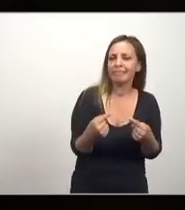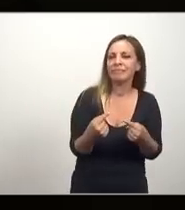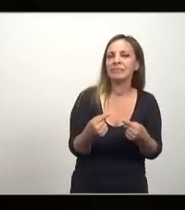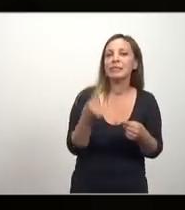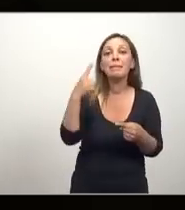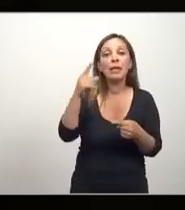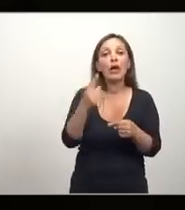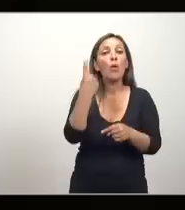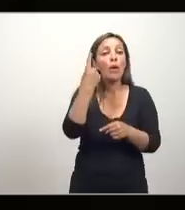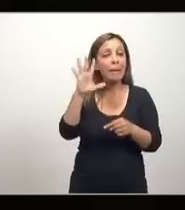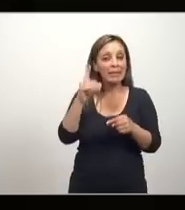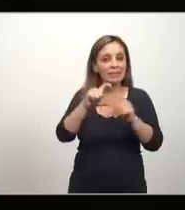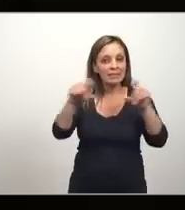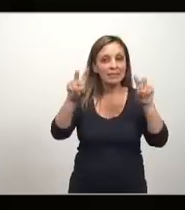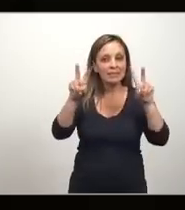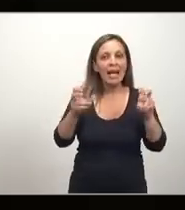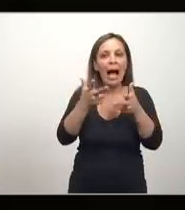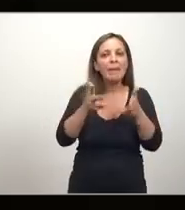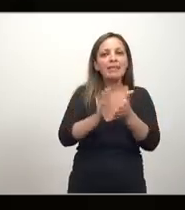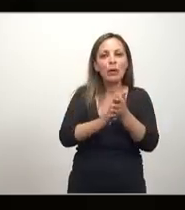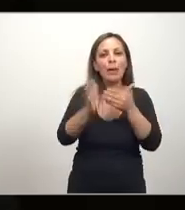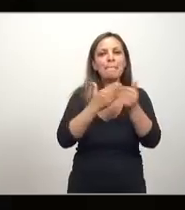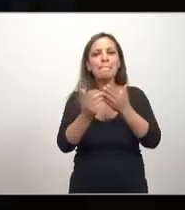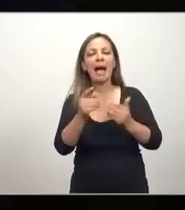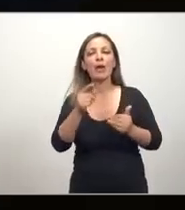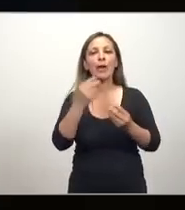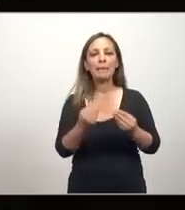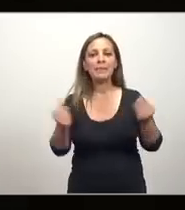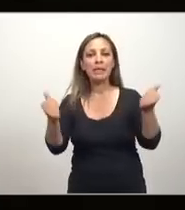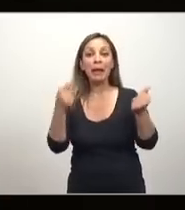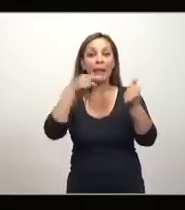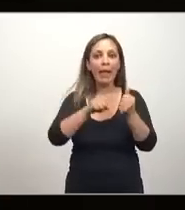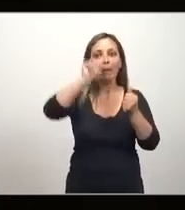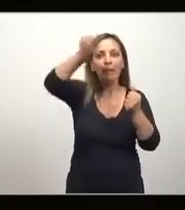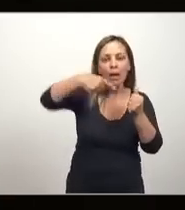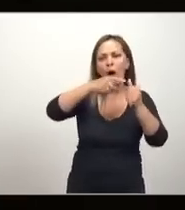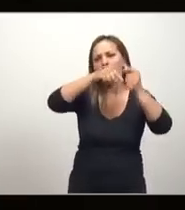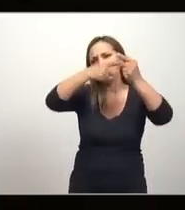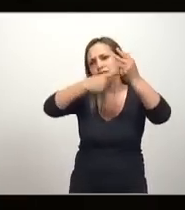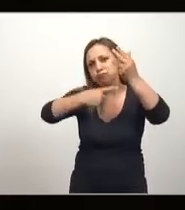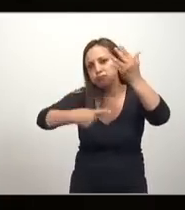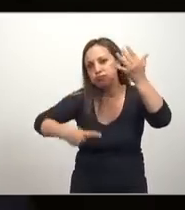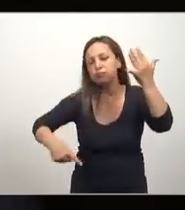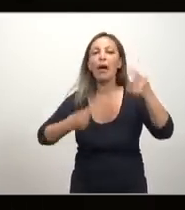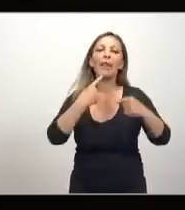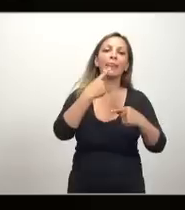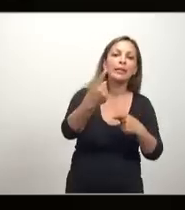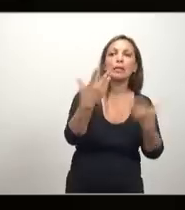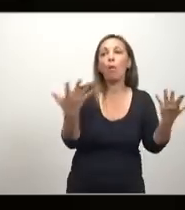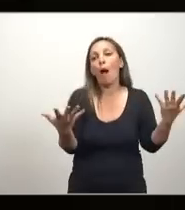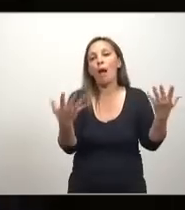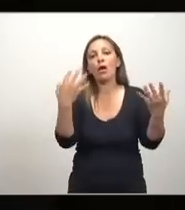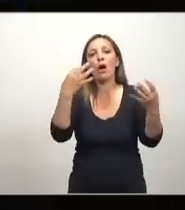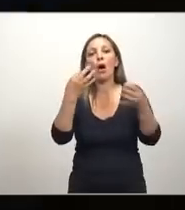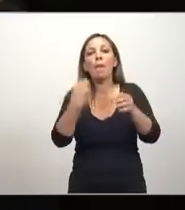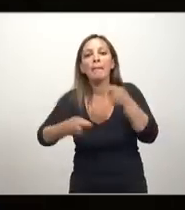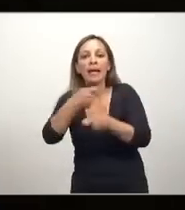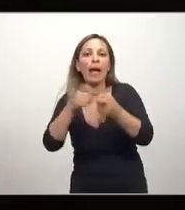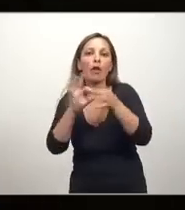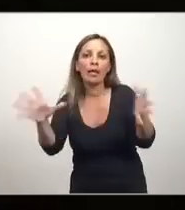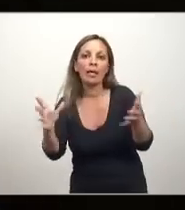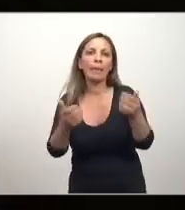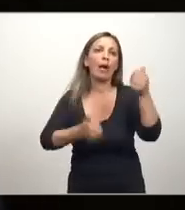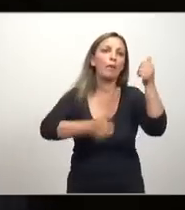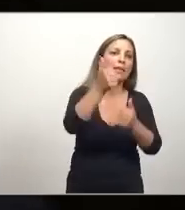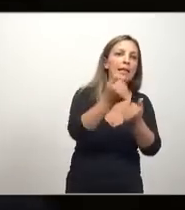vez nombran la mano invisible, pero en función de eso crearon toda una parafernalia, diciendo, bueno, que el mercado libre, la competencia, acá quien